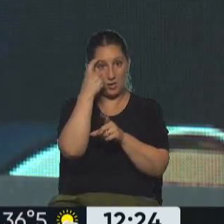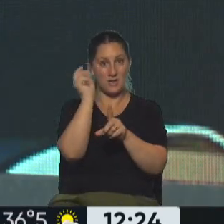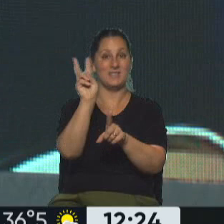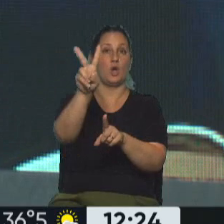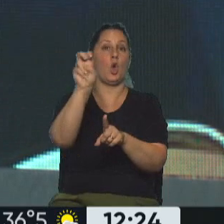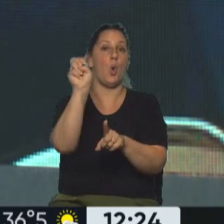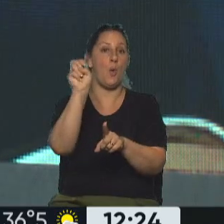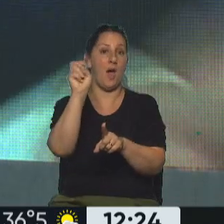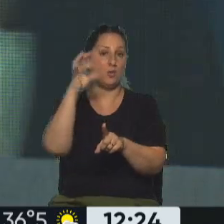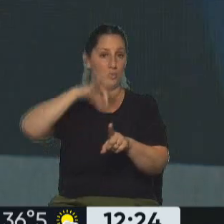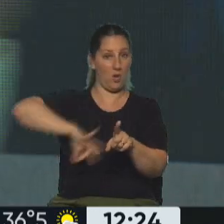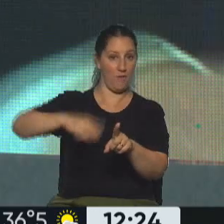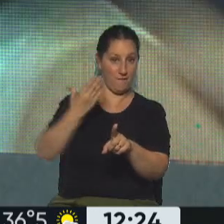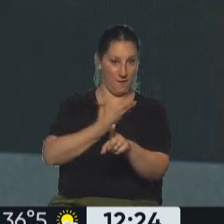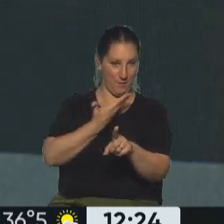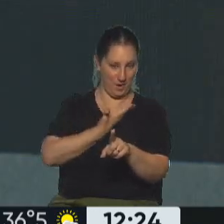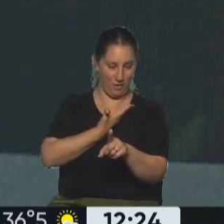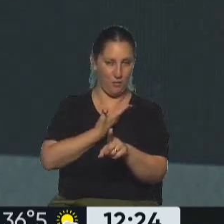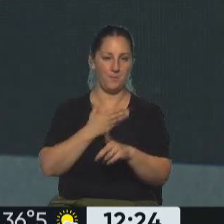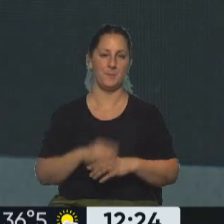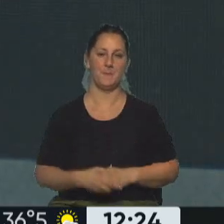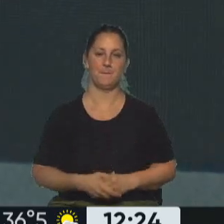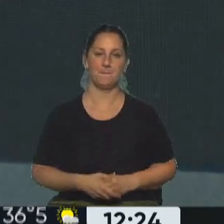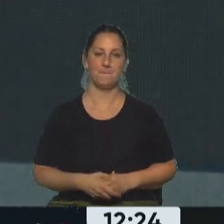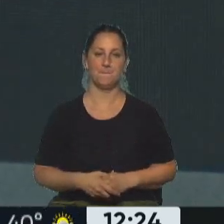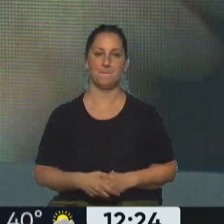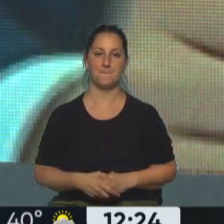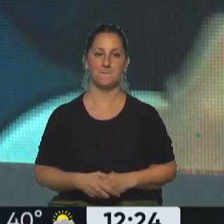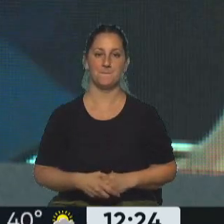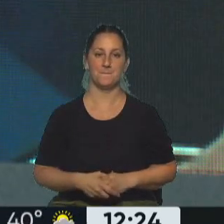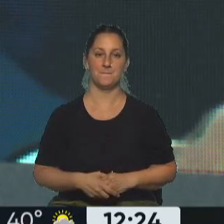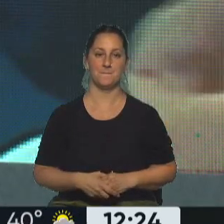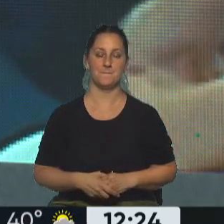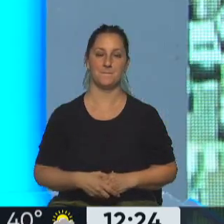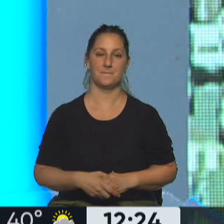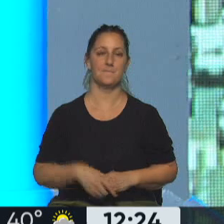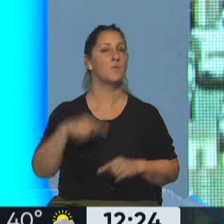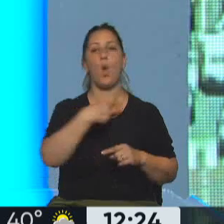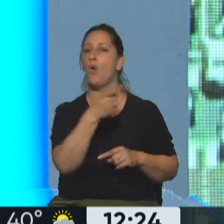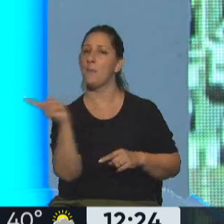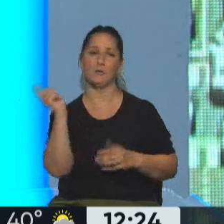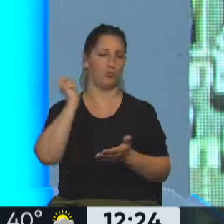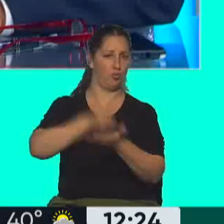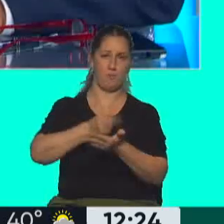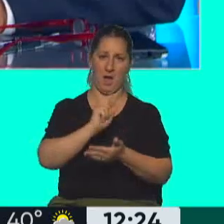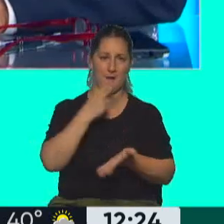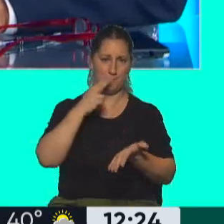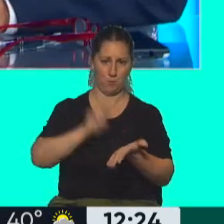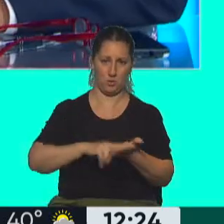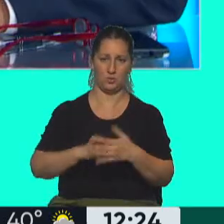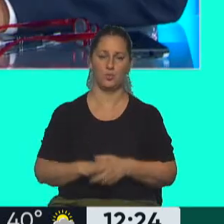mes de enero, claro. Salario de enero que se cobre en febrero, claro. El resto directamente no paga el impuesto. Hay un